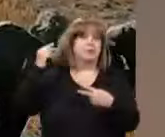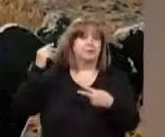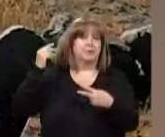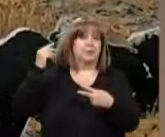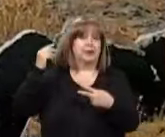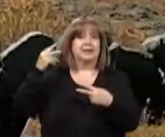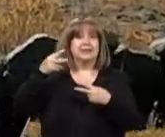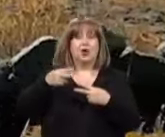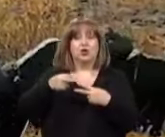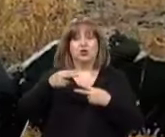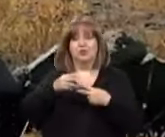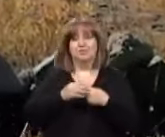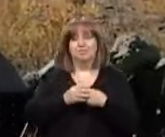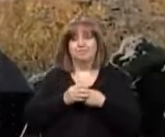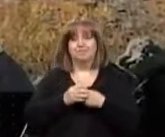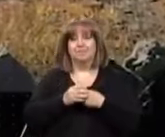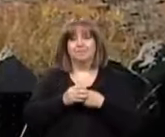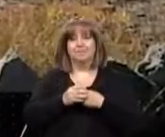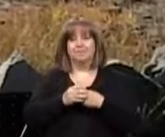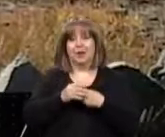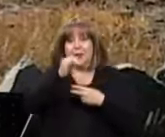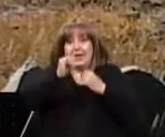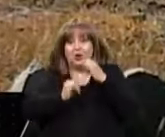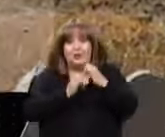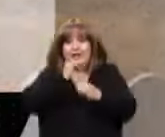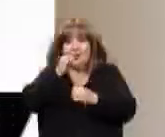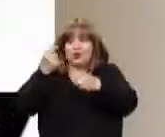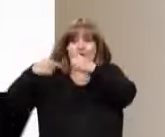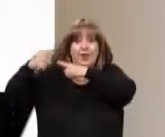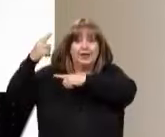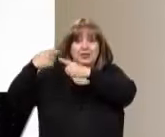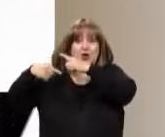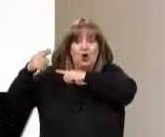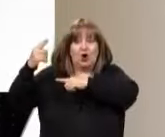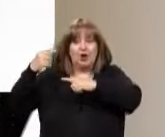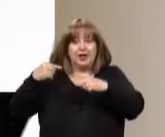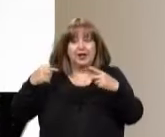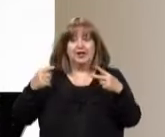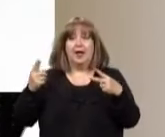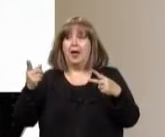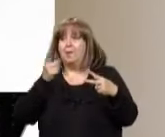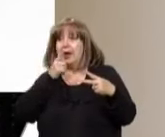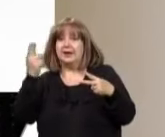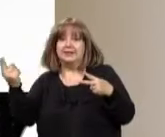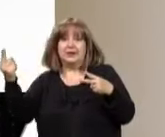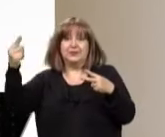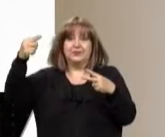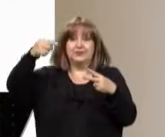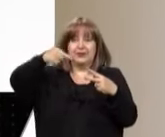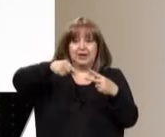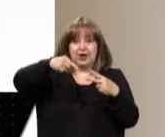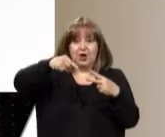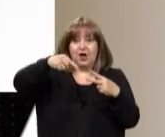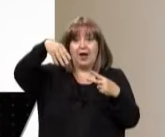Bien, vamos a ver si la recuperamos a la historiadora Andrea Greco. Hace poco dio una entrevista a uno de los medios más importantes a nivel nacional